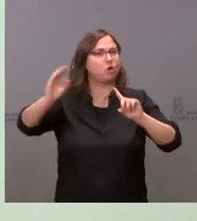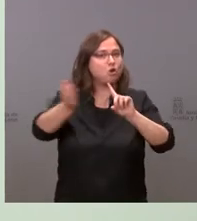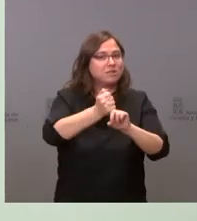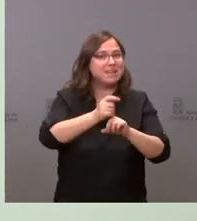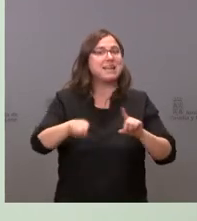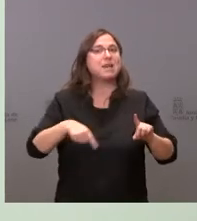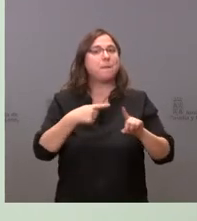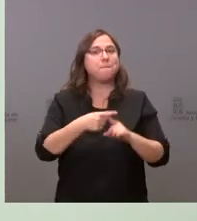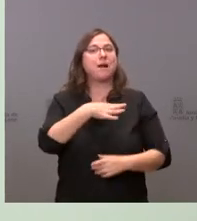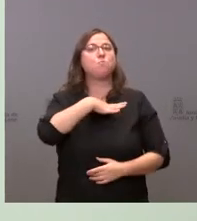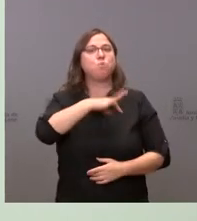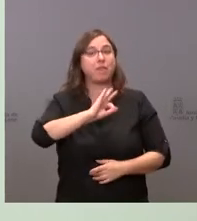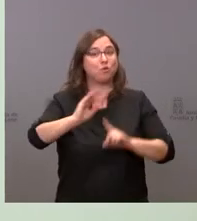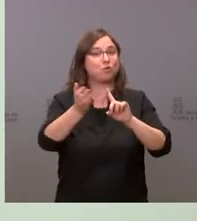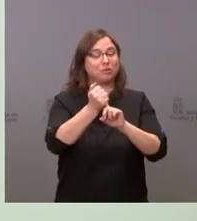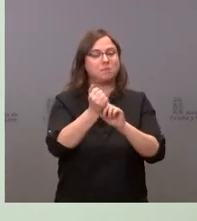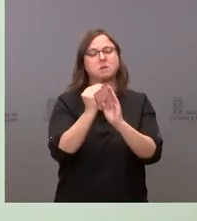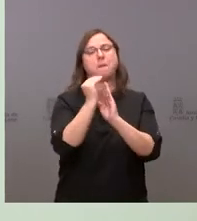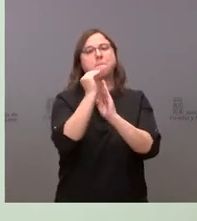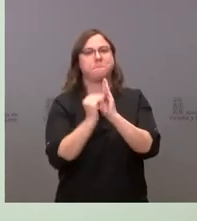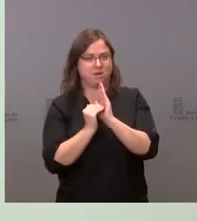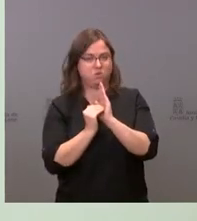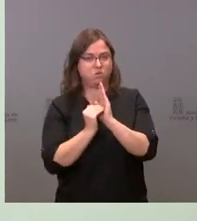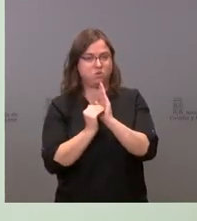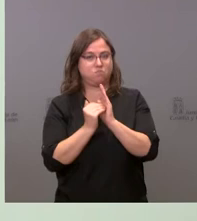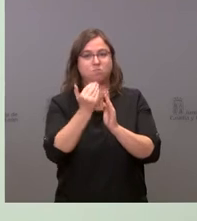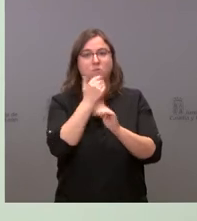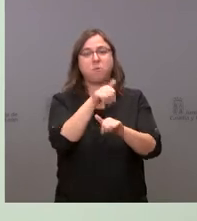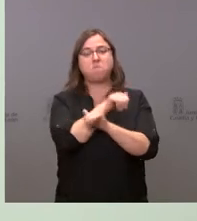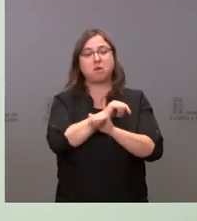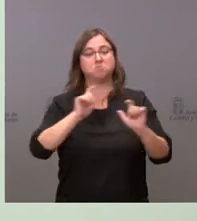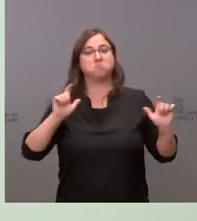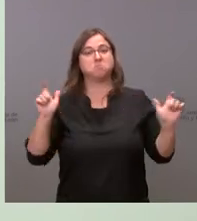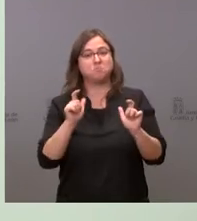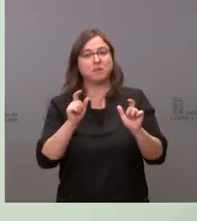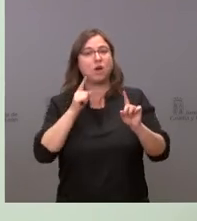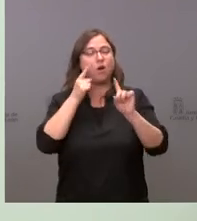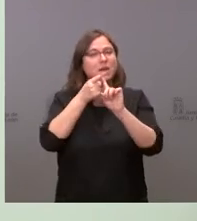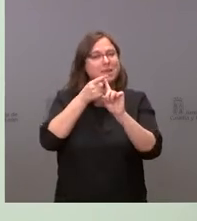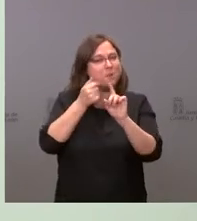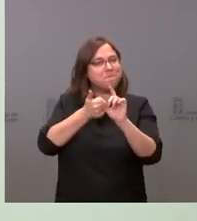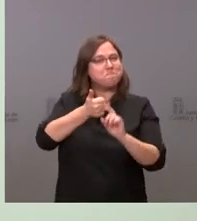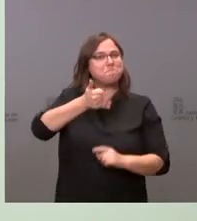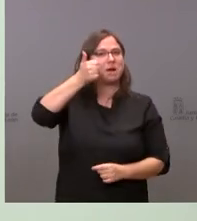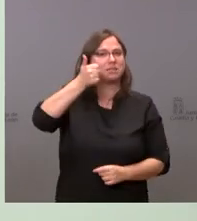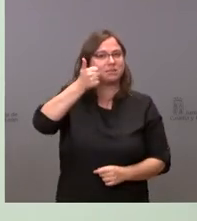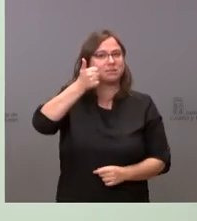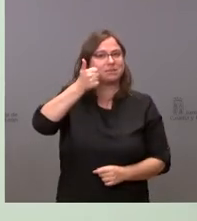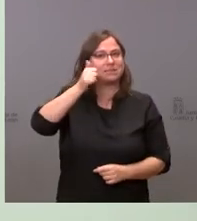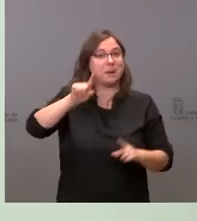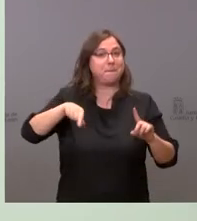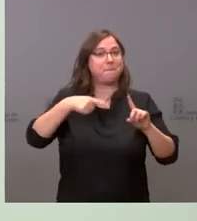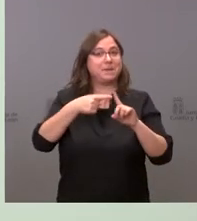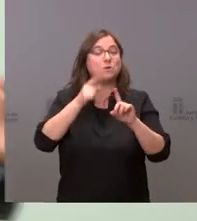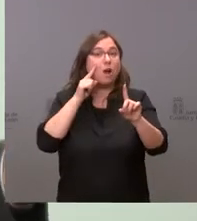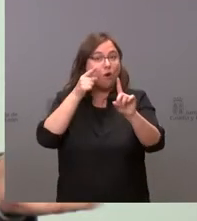sino que seamos capaces de rebajarlo en este caso, rebajar el paro y ser más ambiciosos e incorporar